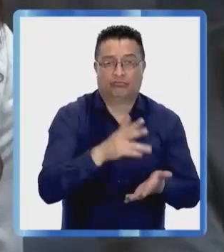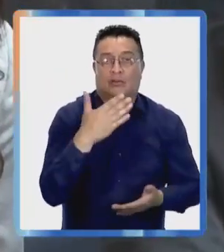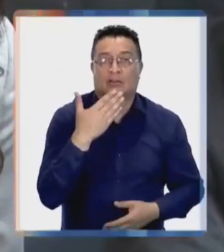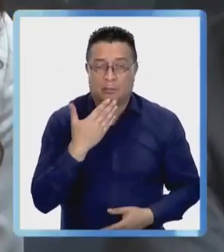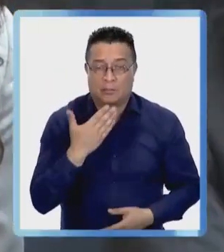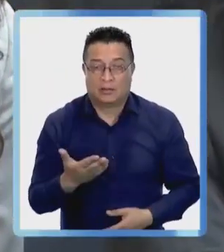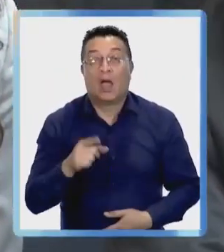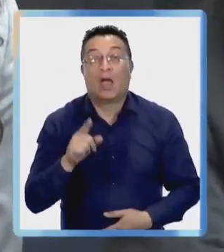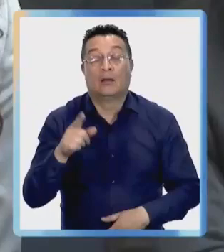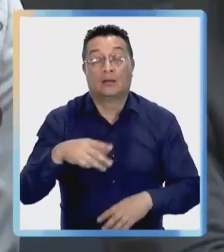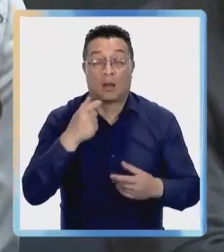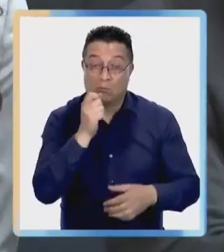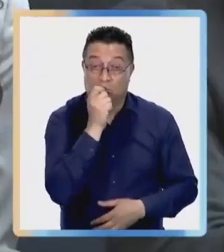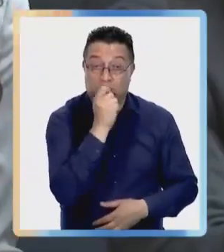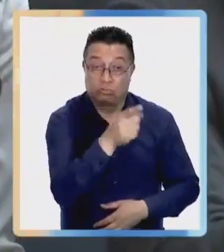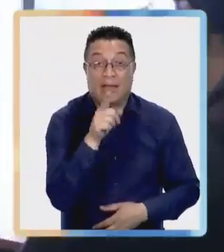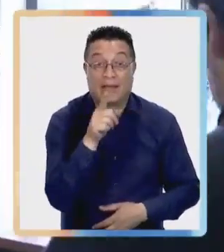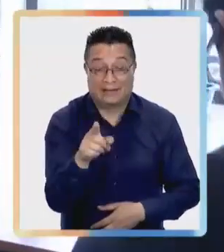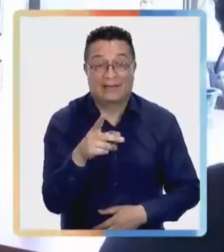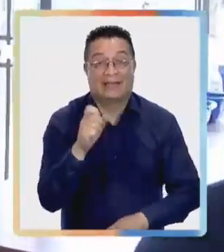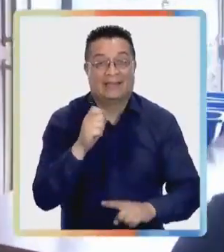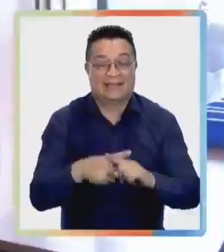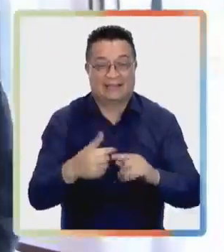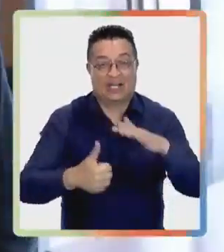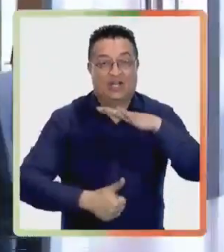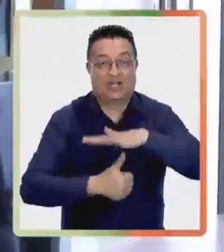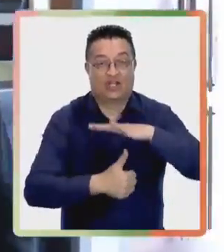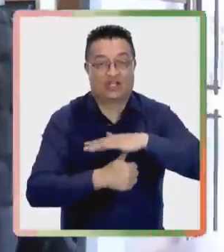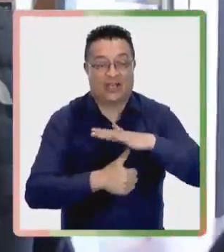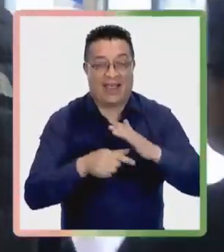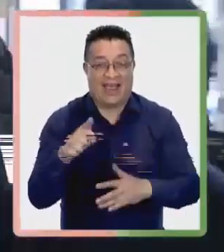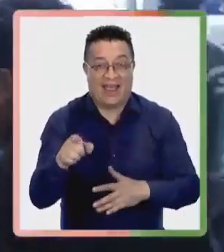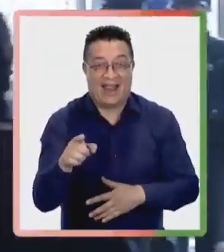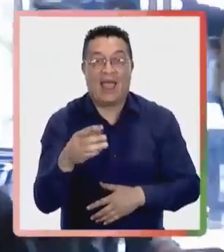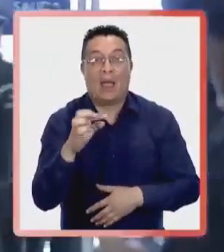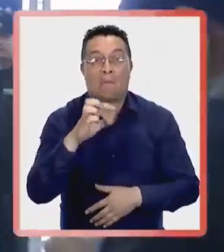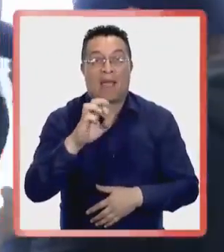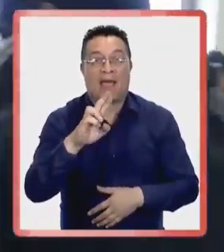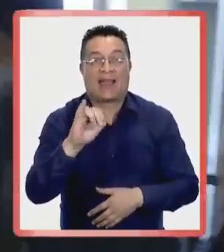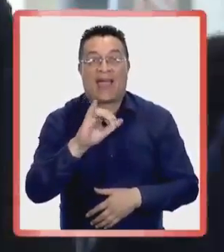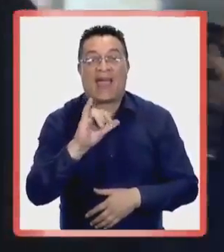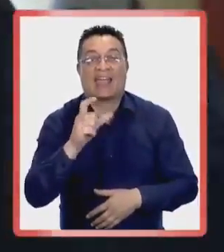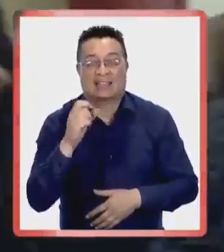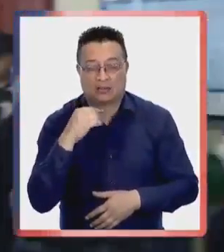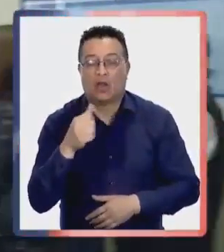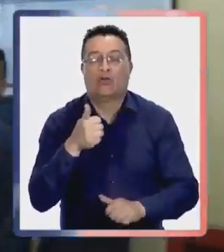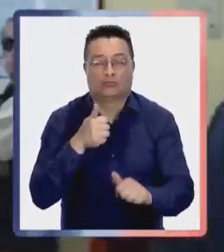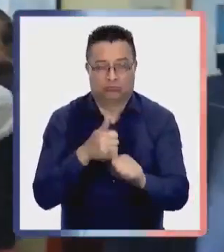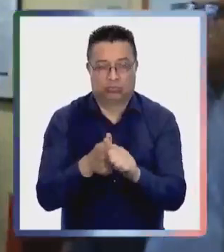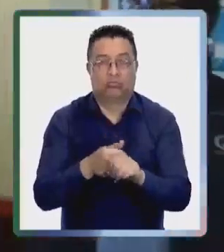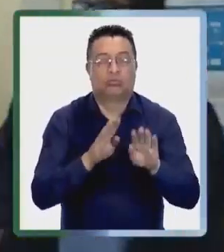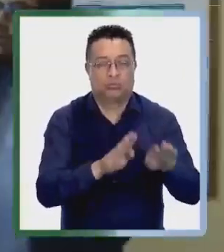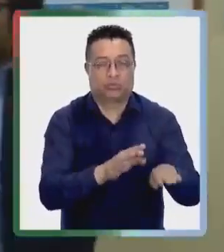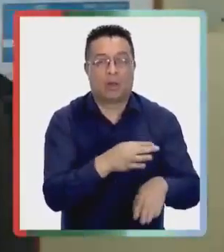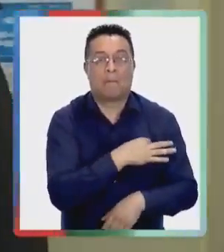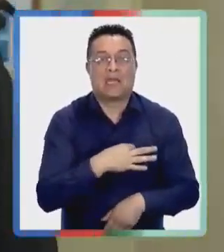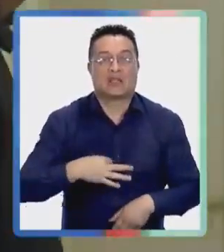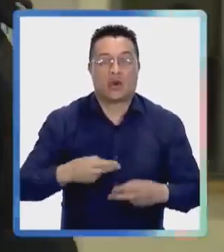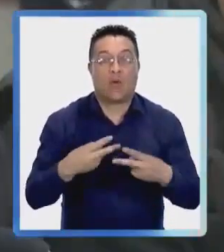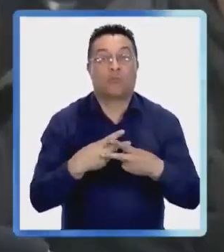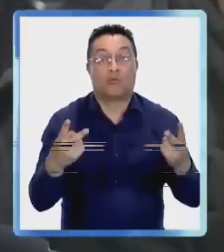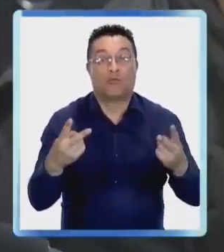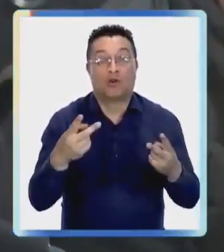ratificado tanto por Países Bajos como Chile. Uno de los principales querellantes del caso Main, el ex concejal Eduardo